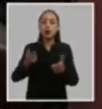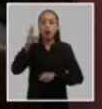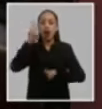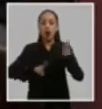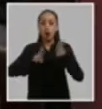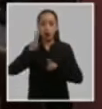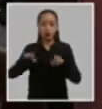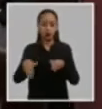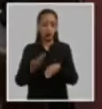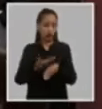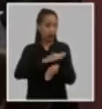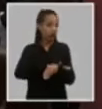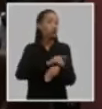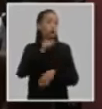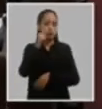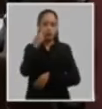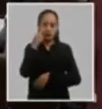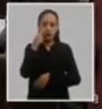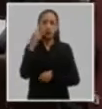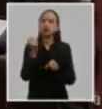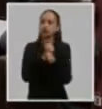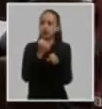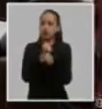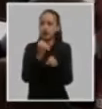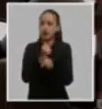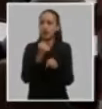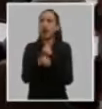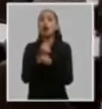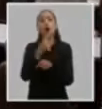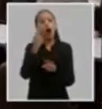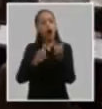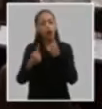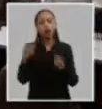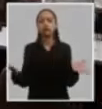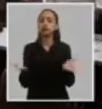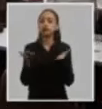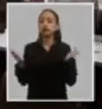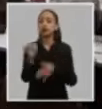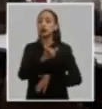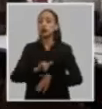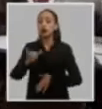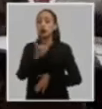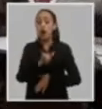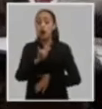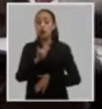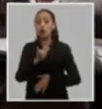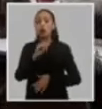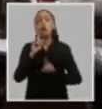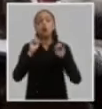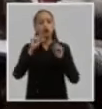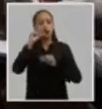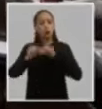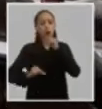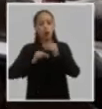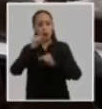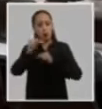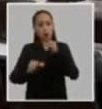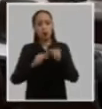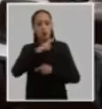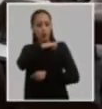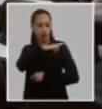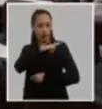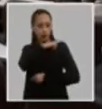se avanzó en la concepción organizativa y la materialización de la política de la renovación palotina de los cargos decisorios